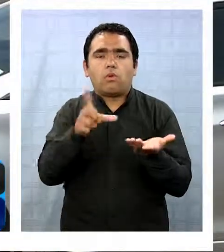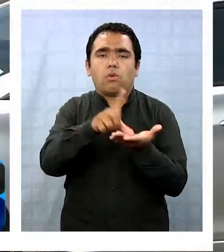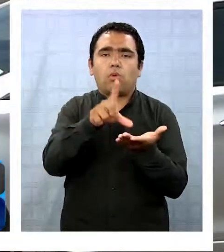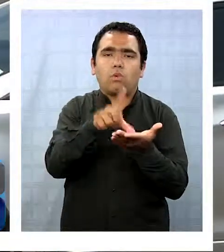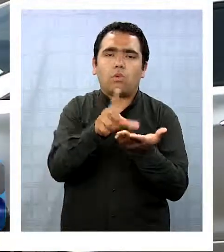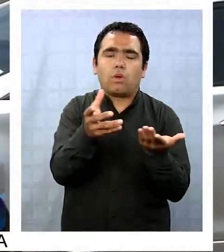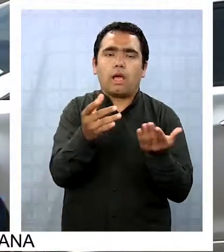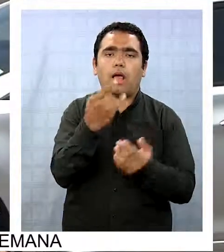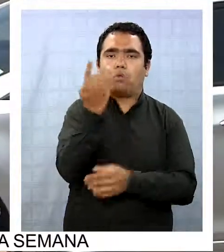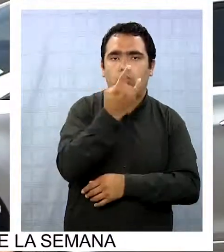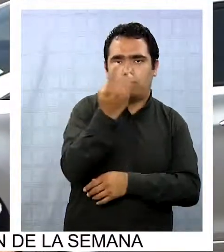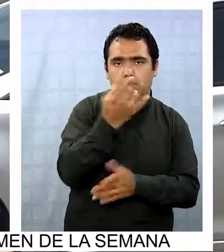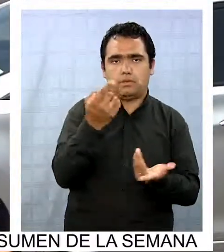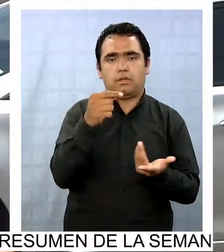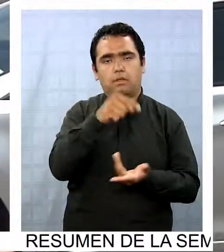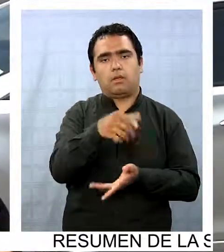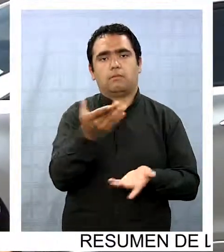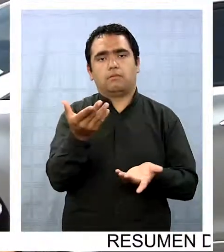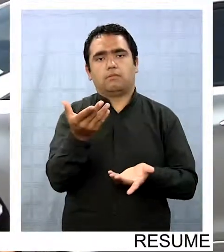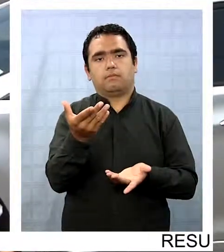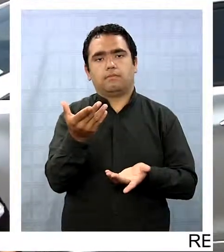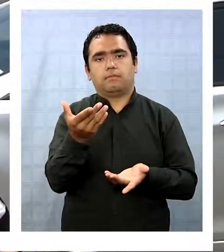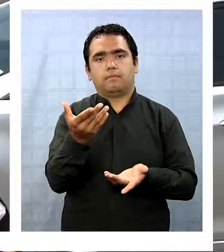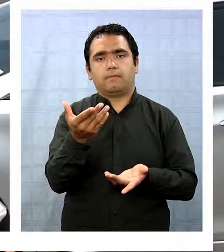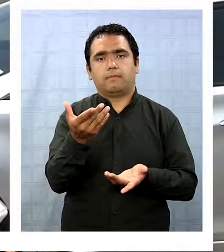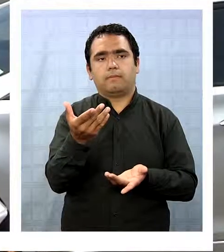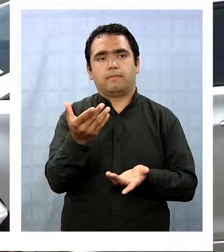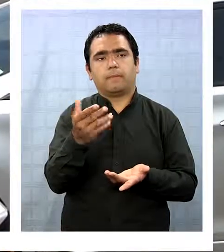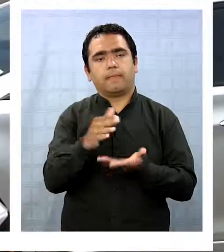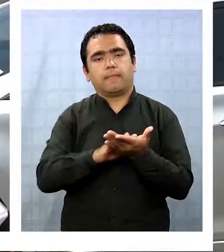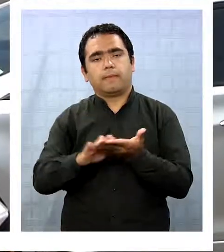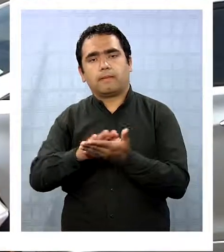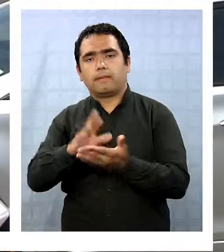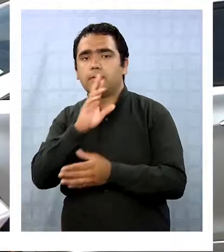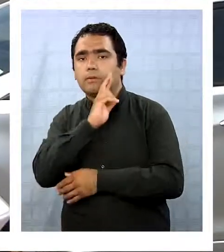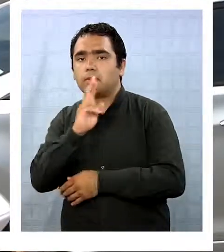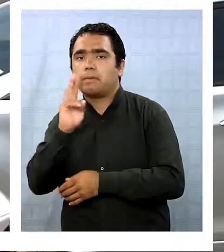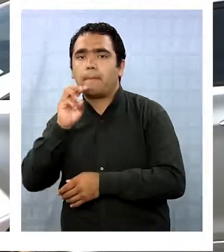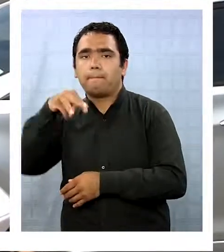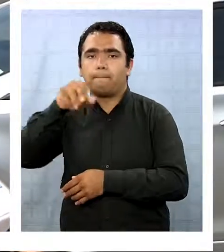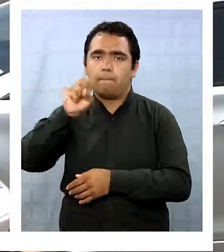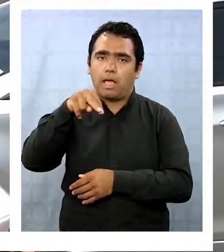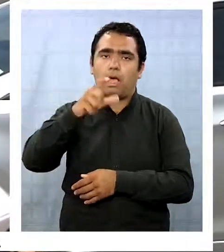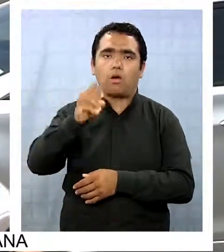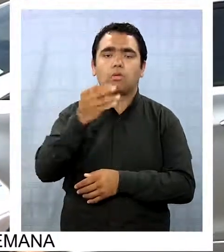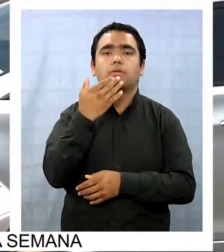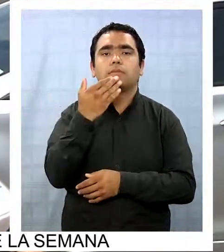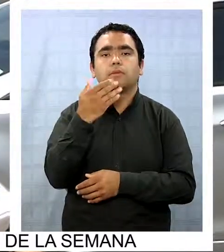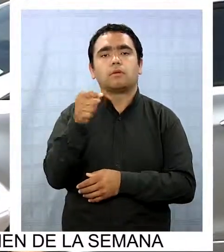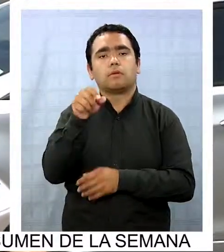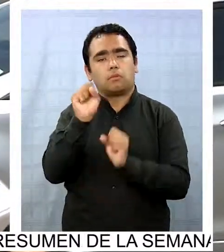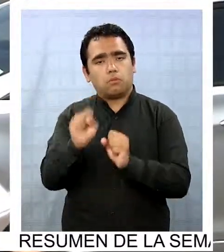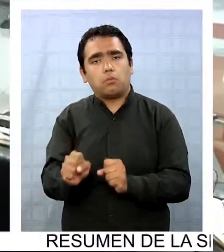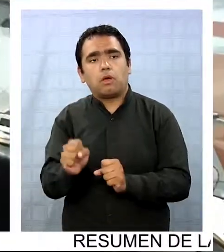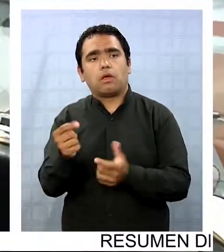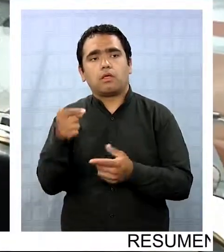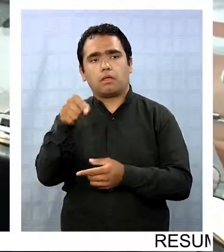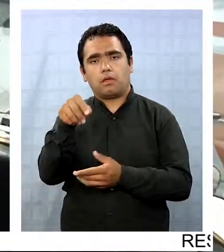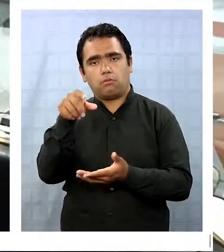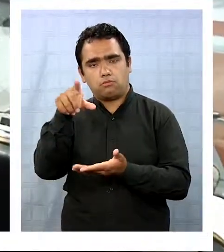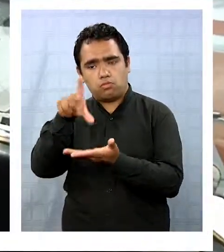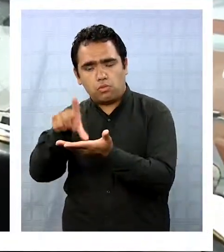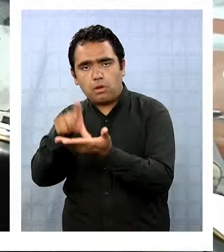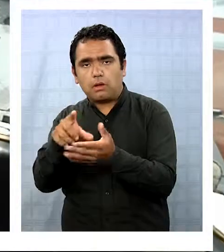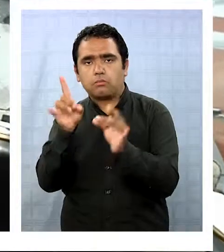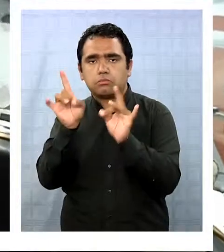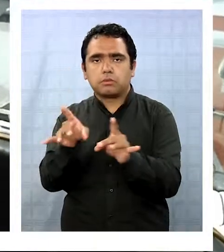hay una universidad, en donde está este restaurante El Mango, por ahí, entonces ahí uno puede poner un punto